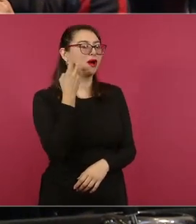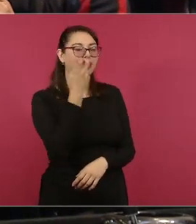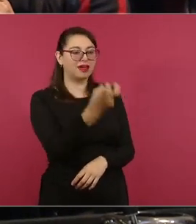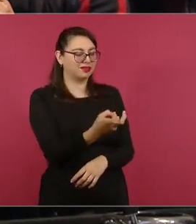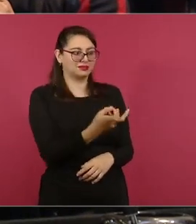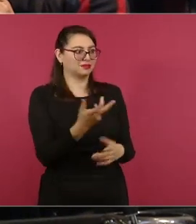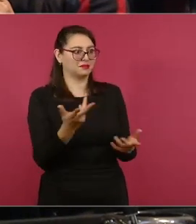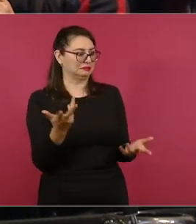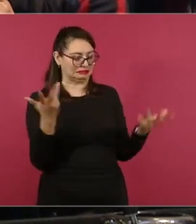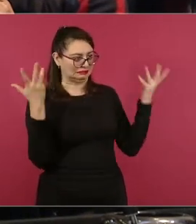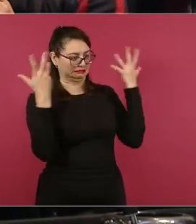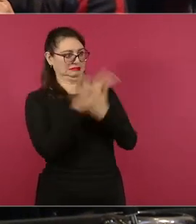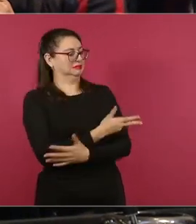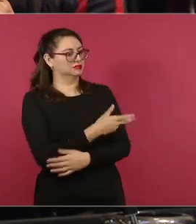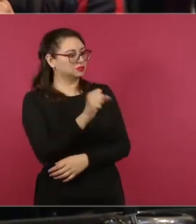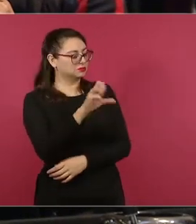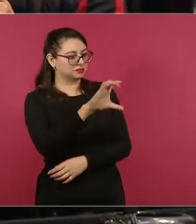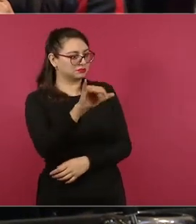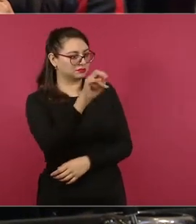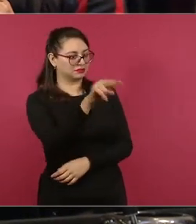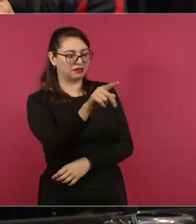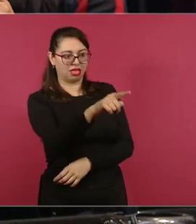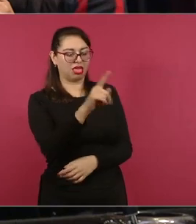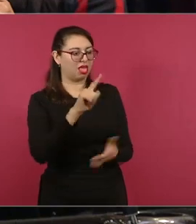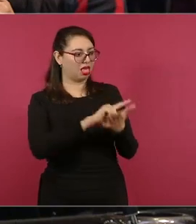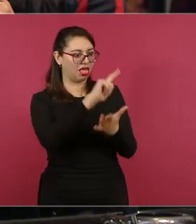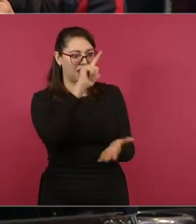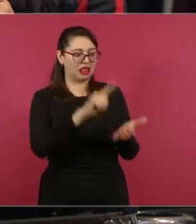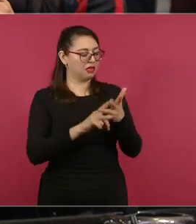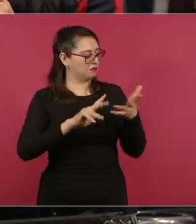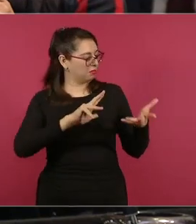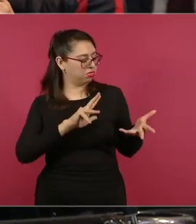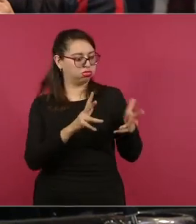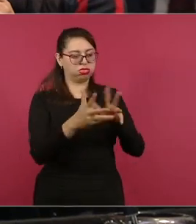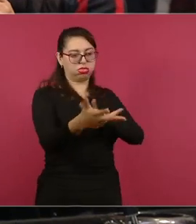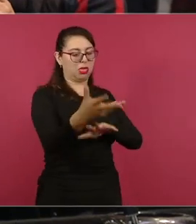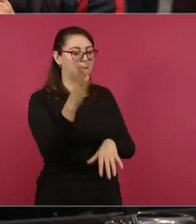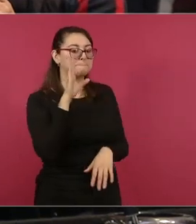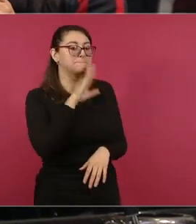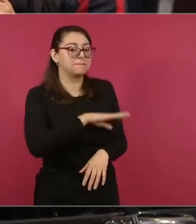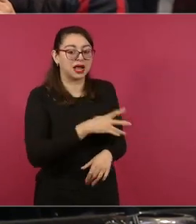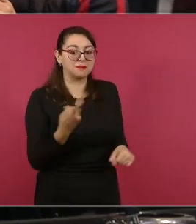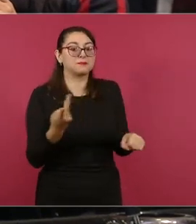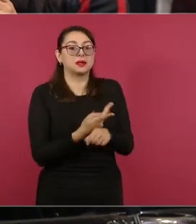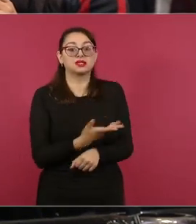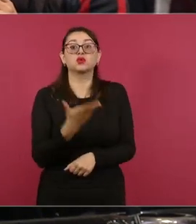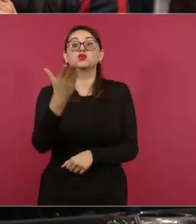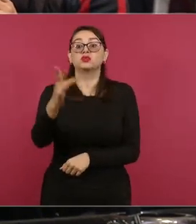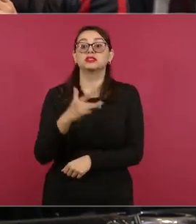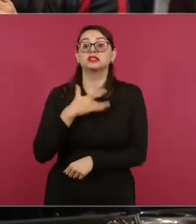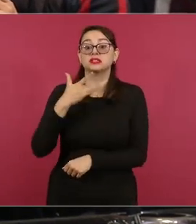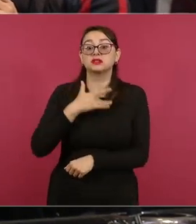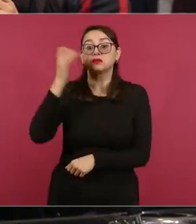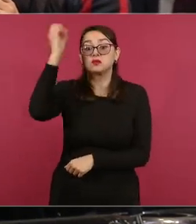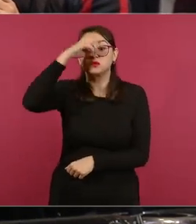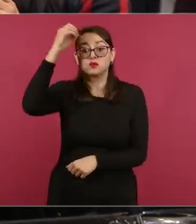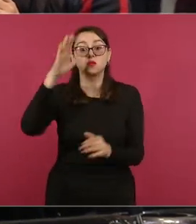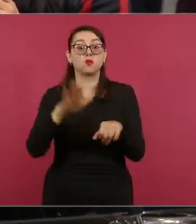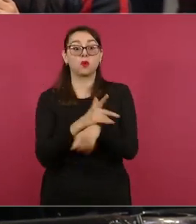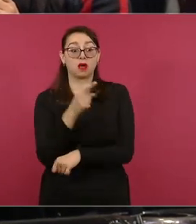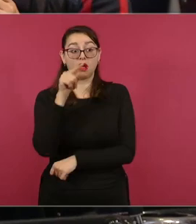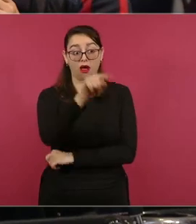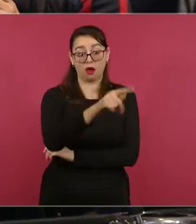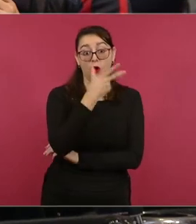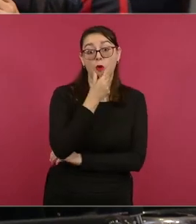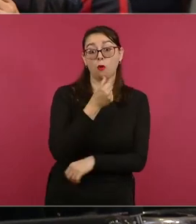observa usted en este panorama, sobre todo si vemos declaraciones como las del ministro Luis María Aguilar Morales, que